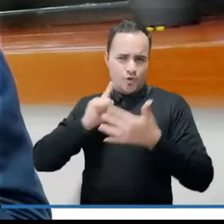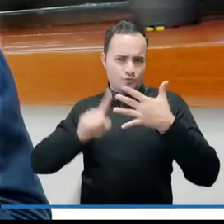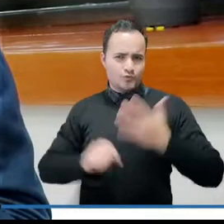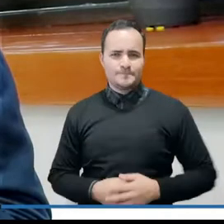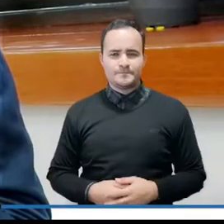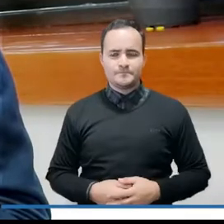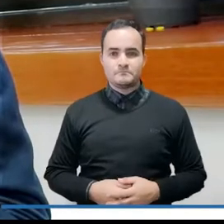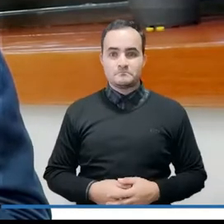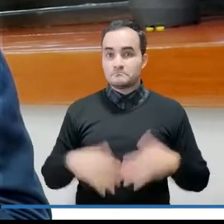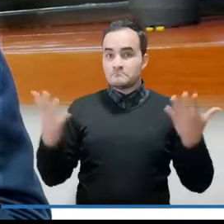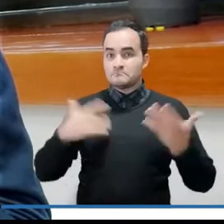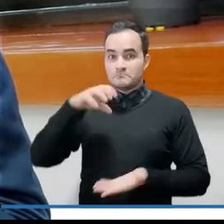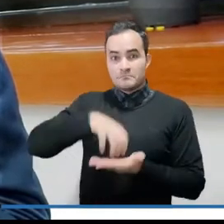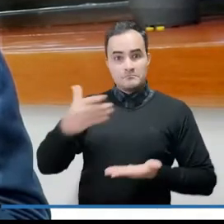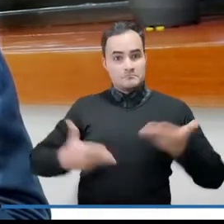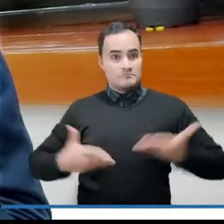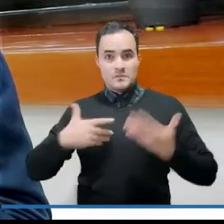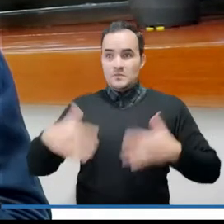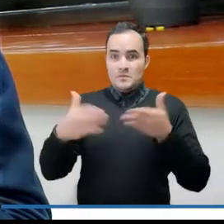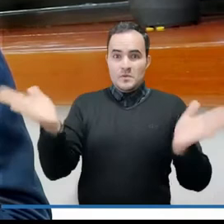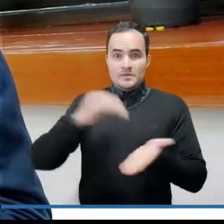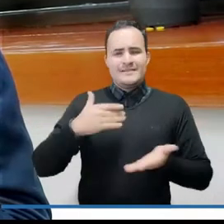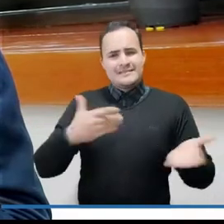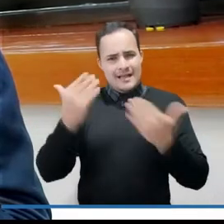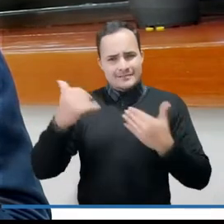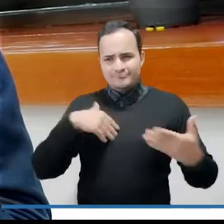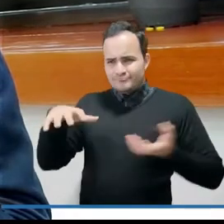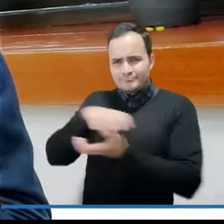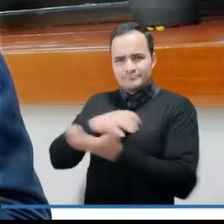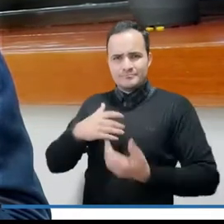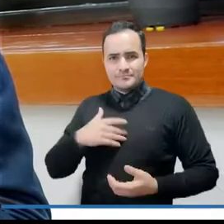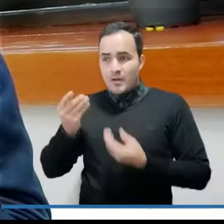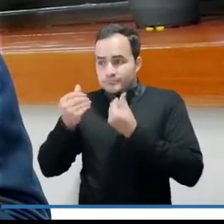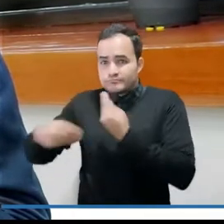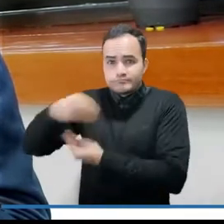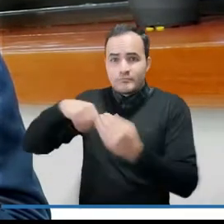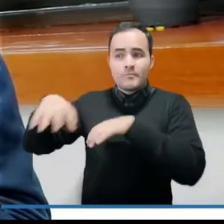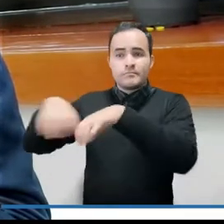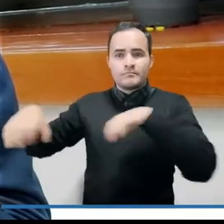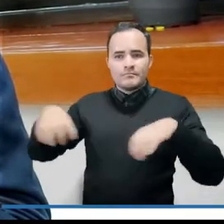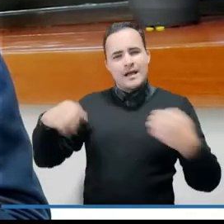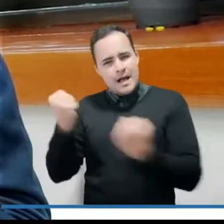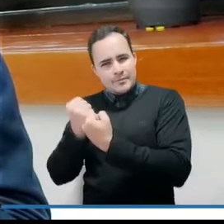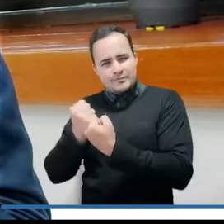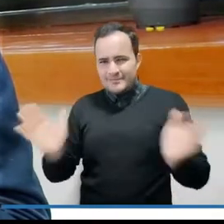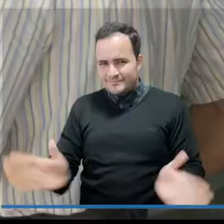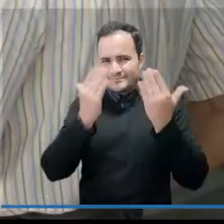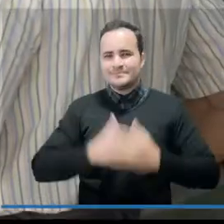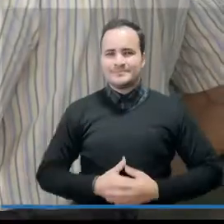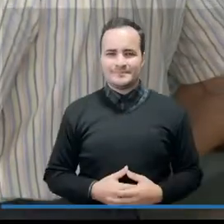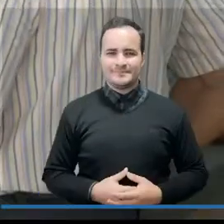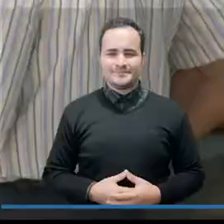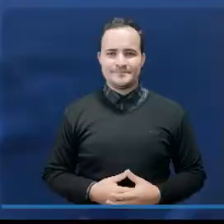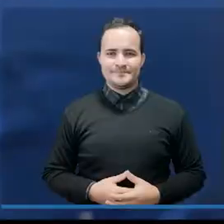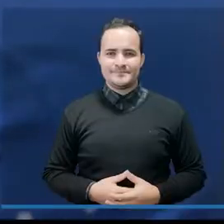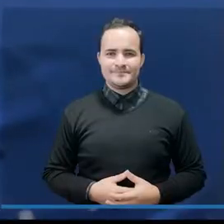Queremos invitarlos a visitar el centro comercial Bolívar Prado y continuar apoyando la reactivación económica de los comerciantes del municipio de Medellín.